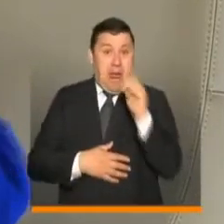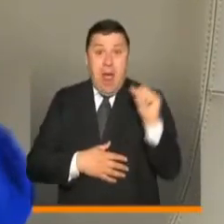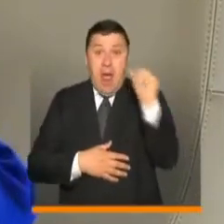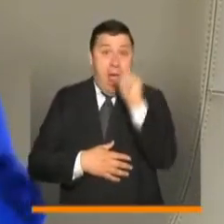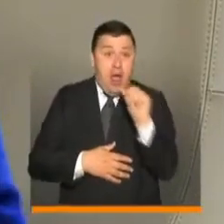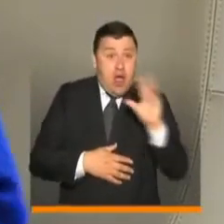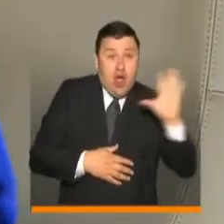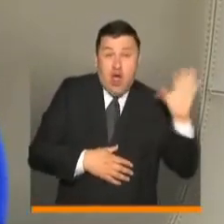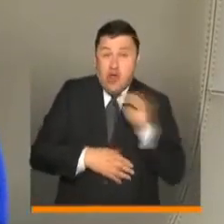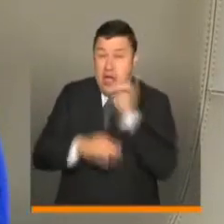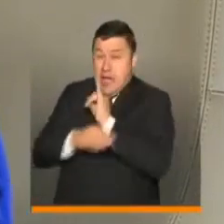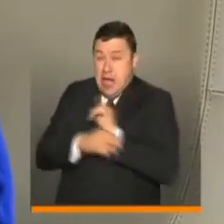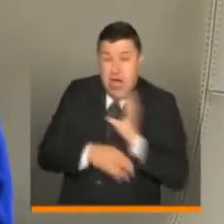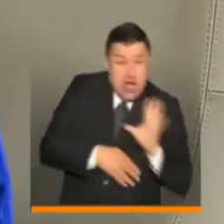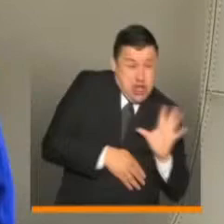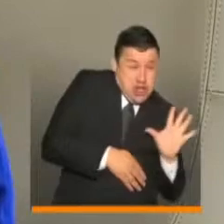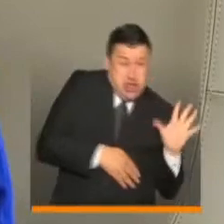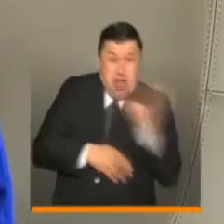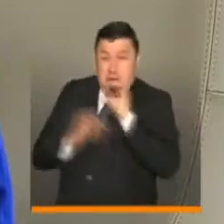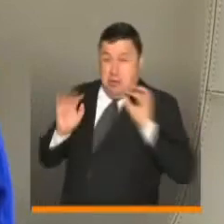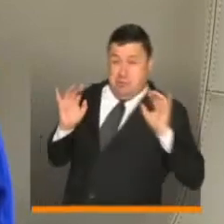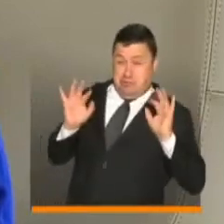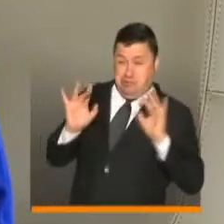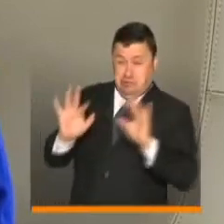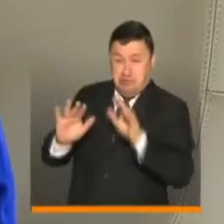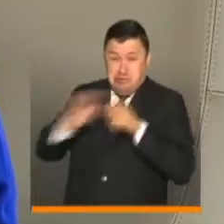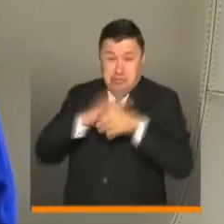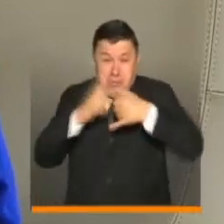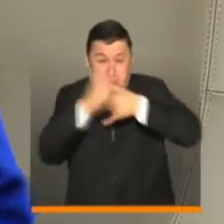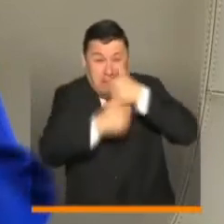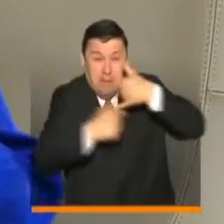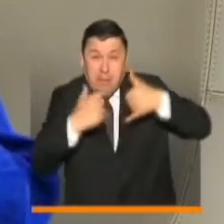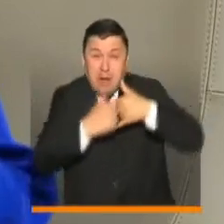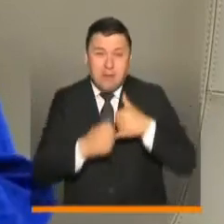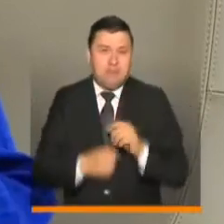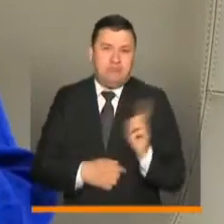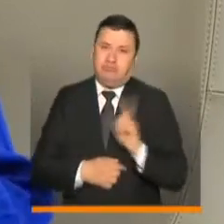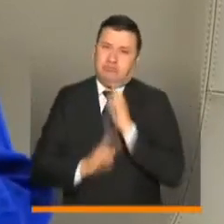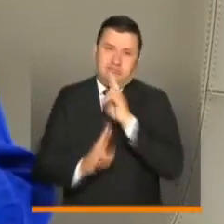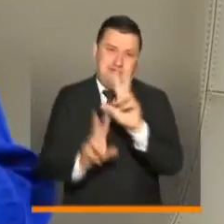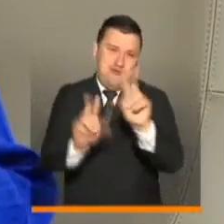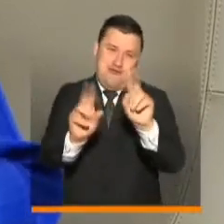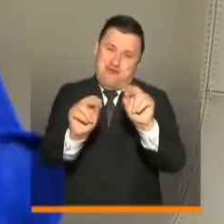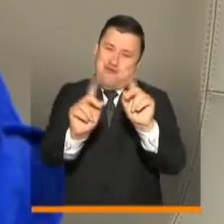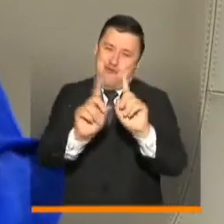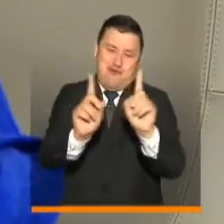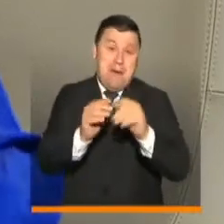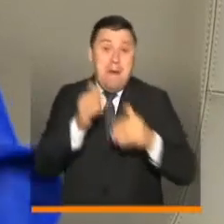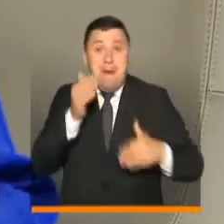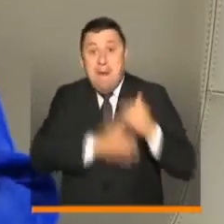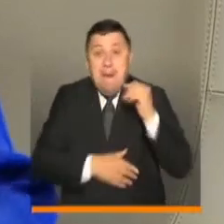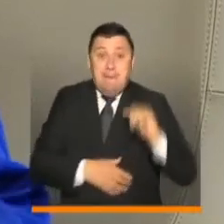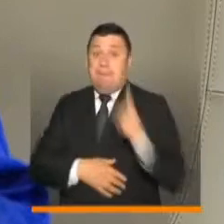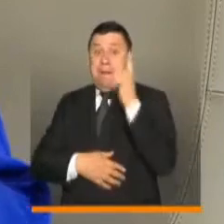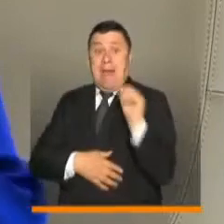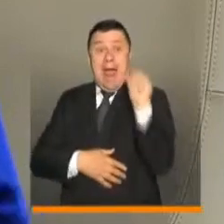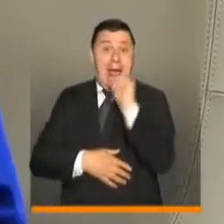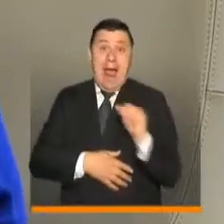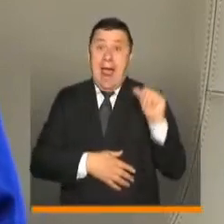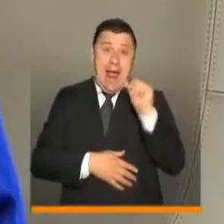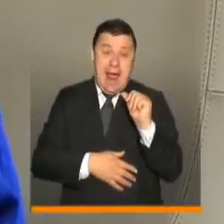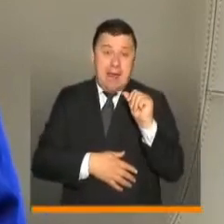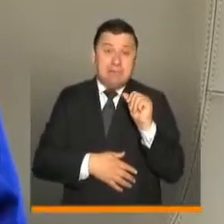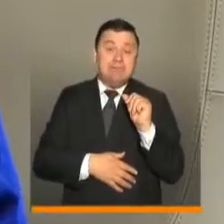agosto todas las instituciones tienen que entrar con presencialidad, la respuesta es no. Lo que estamos diciendo es que a partir del 1 de agosto,